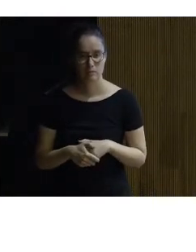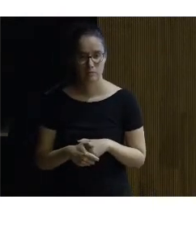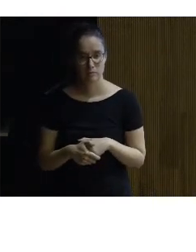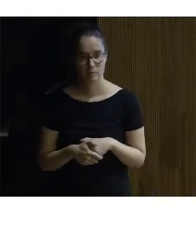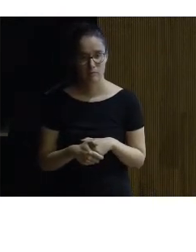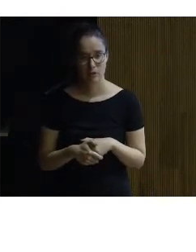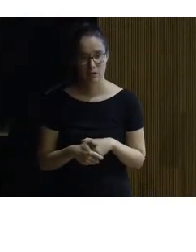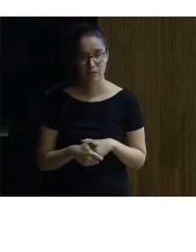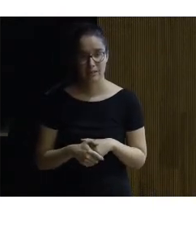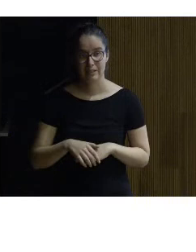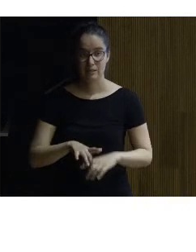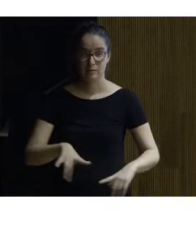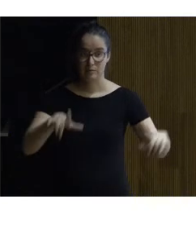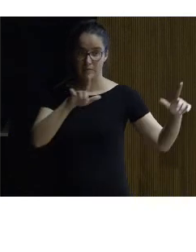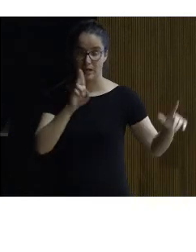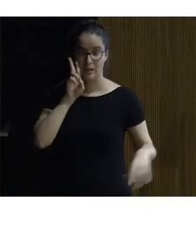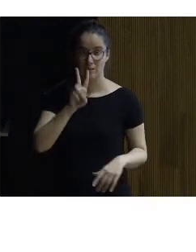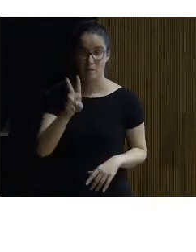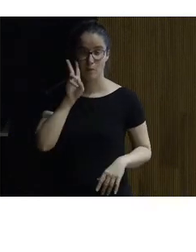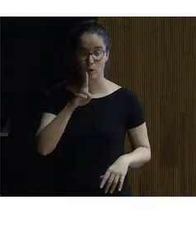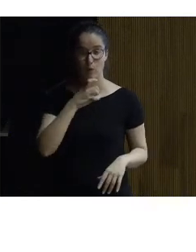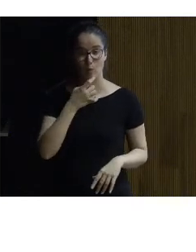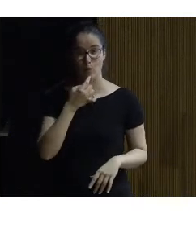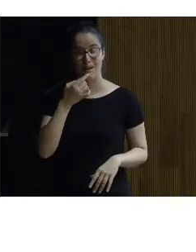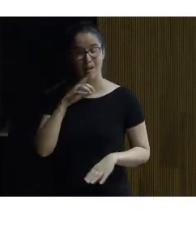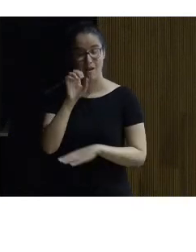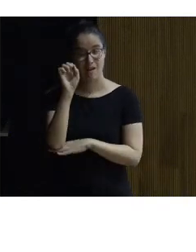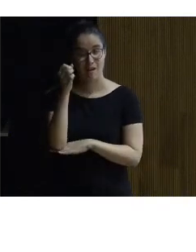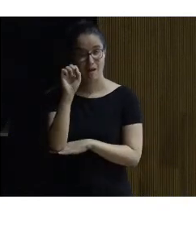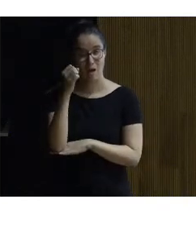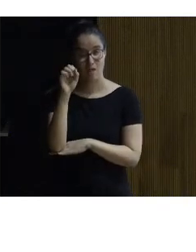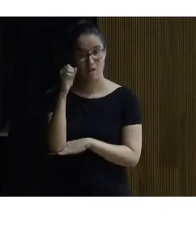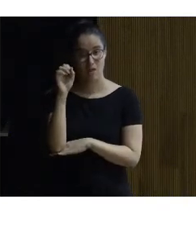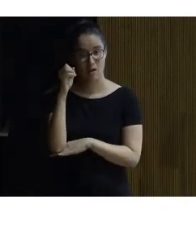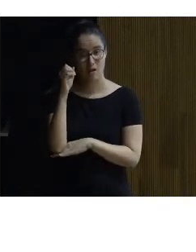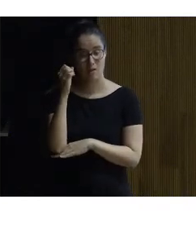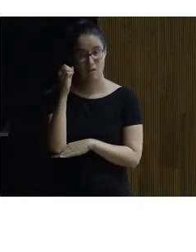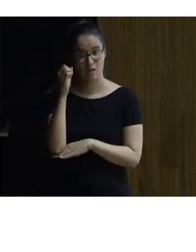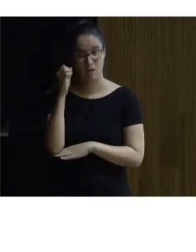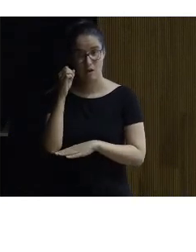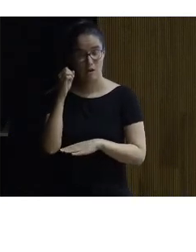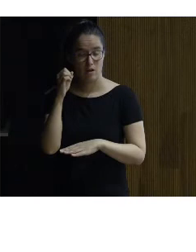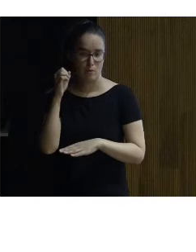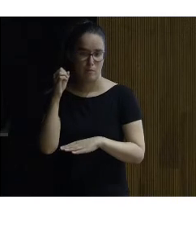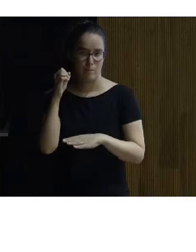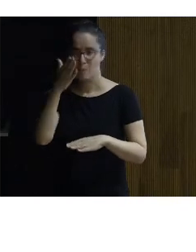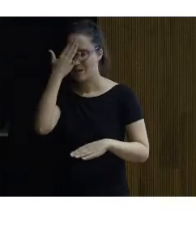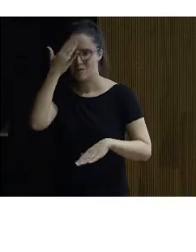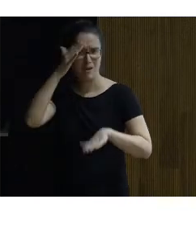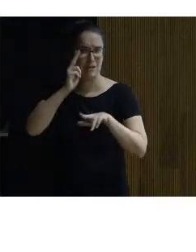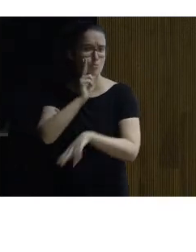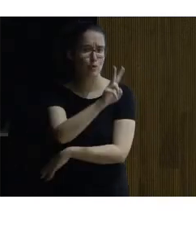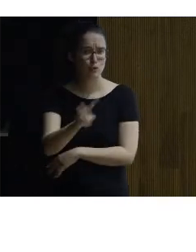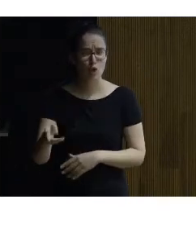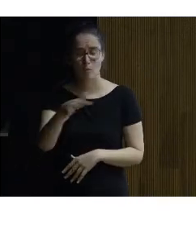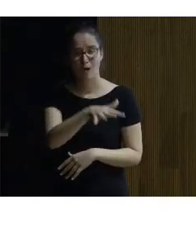en la imagen están viendo la cabeza de ese museo con las zonas que